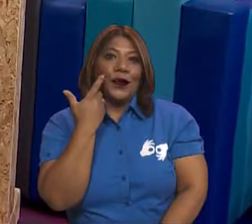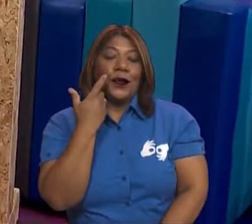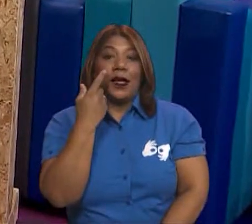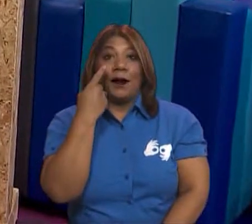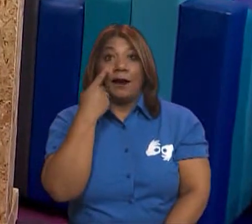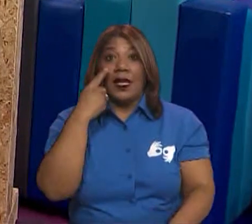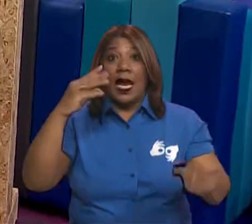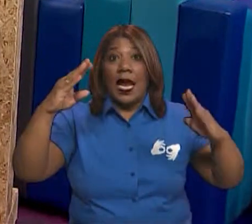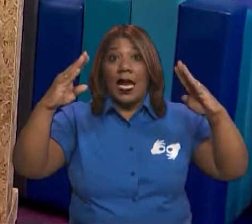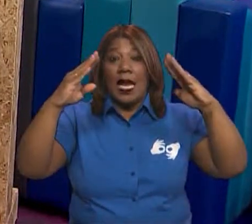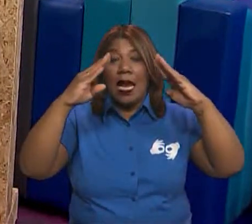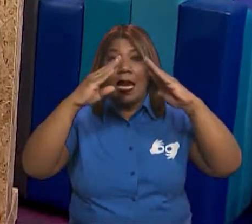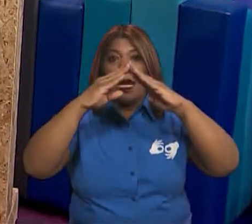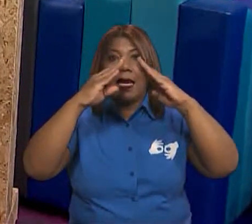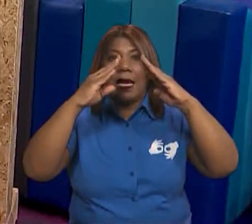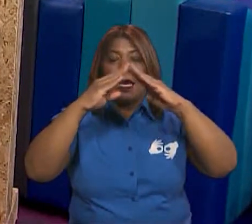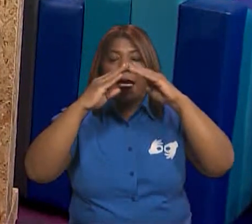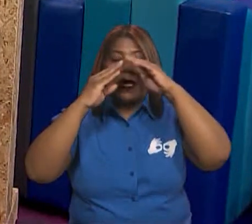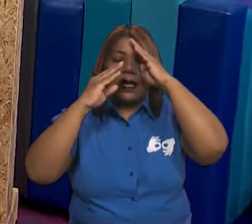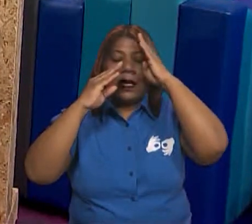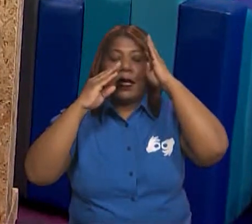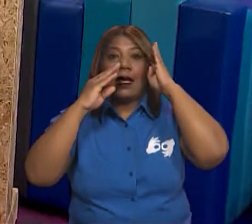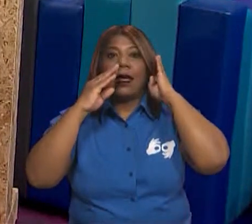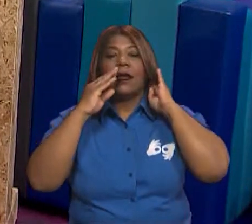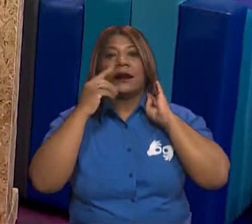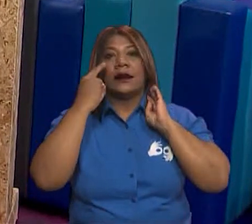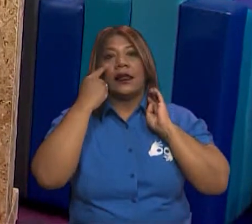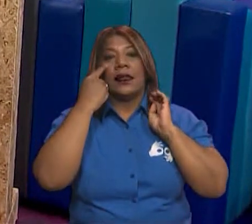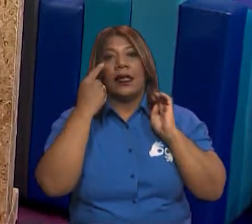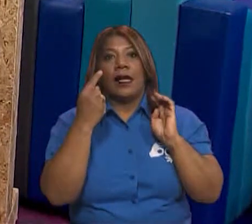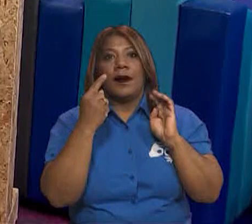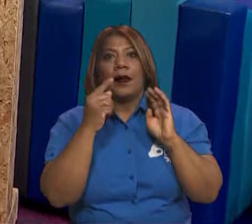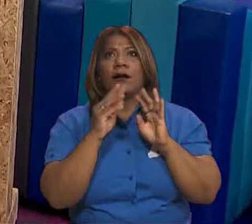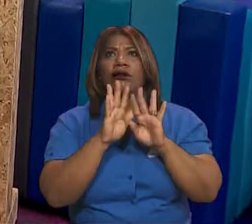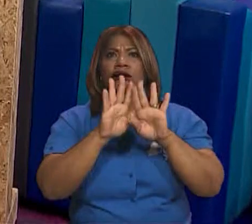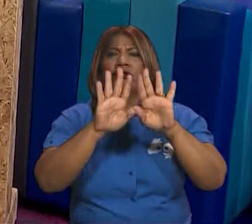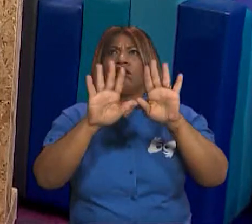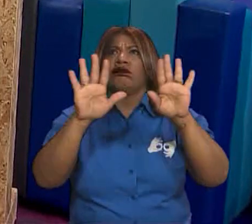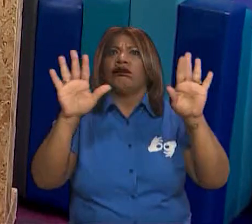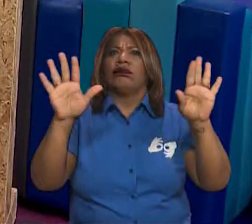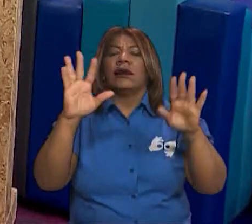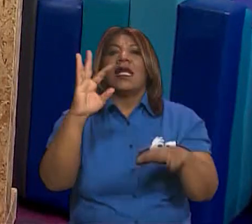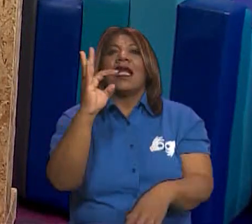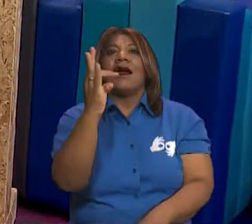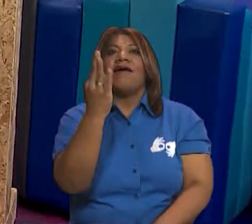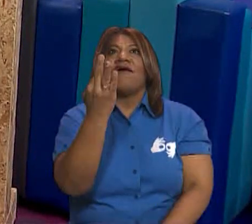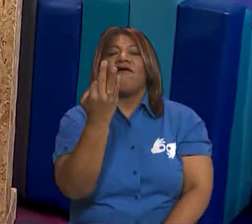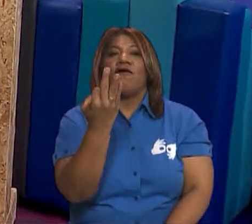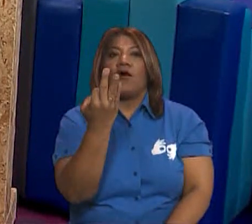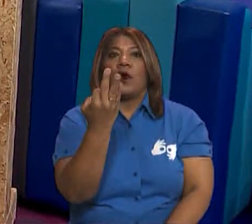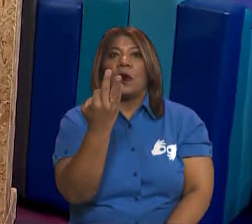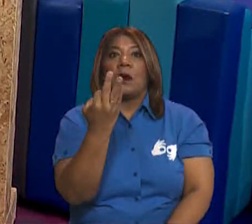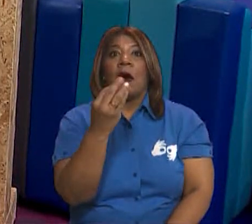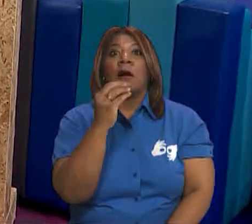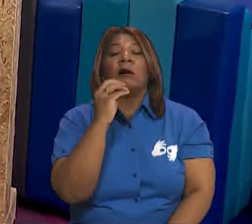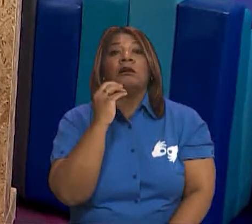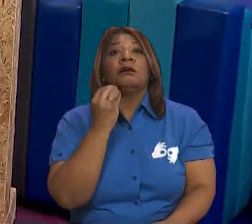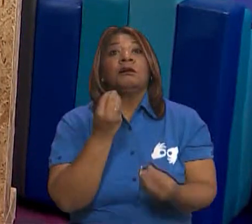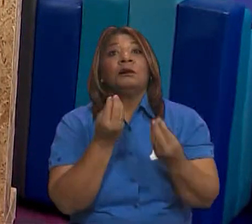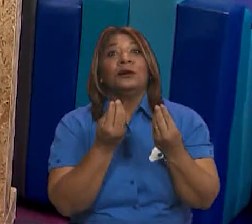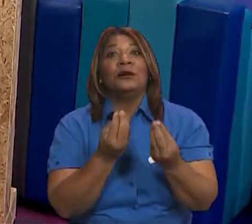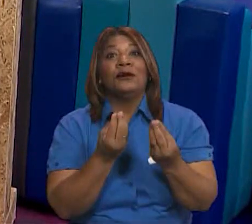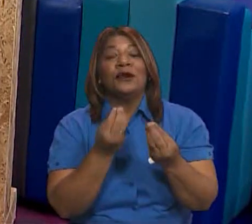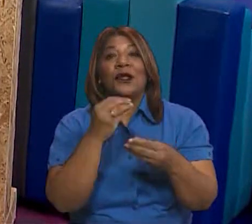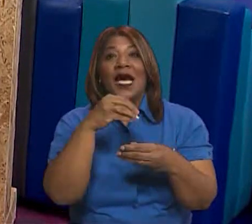casa, ¿sí? En nuestra casa, si la vemos de manera en plano, podemos observar que tenemos muchos polígonos en